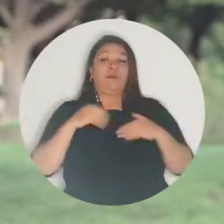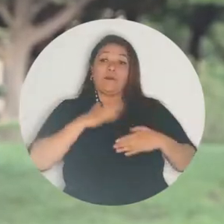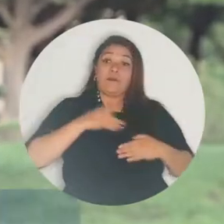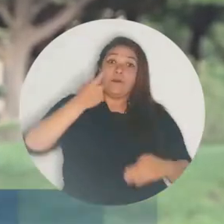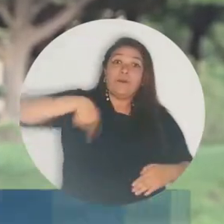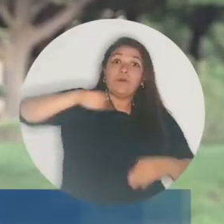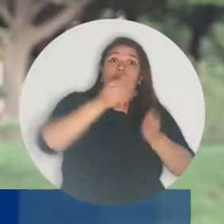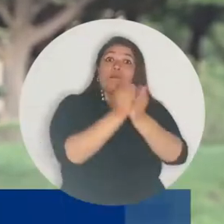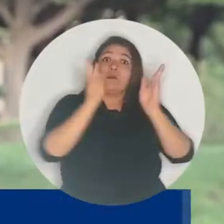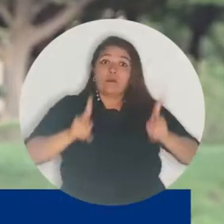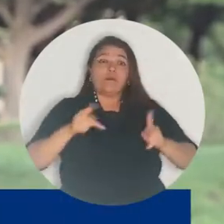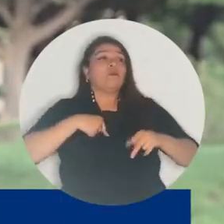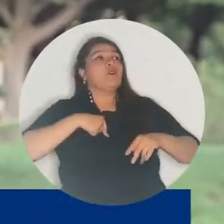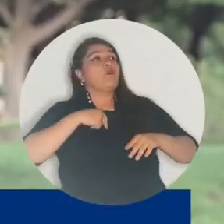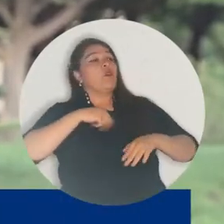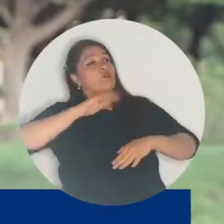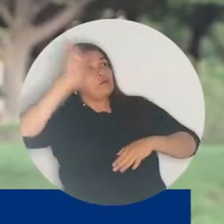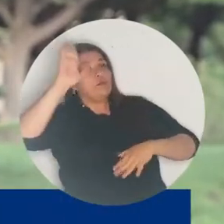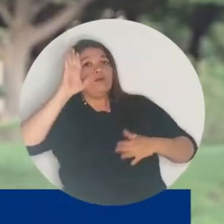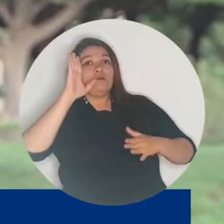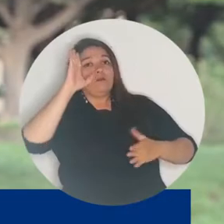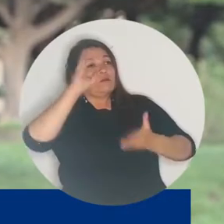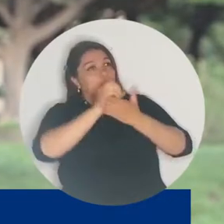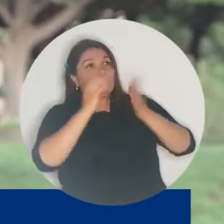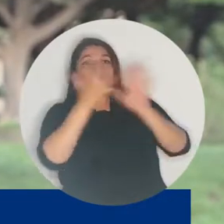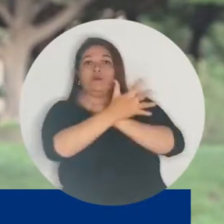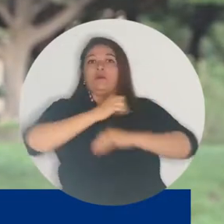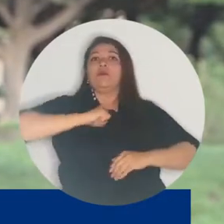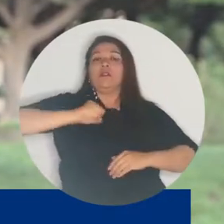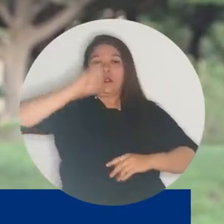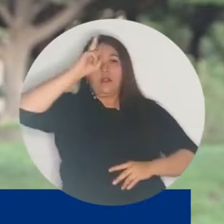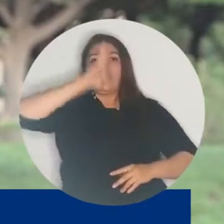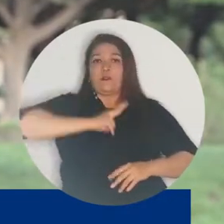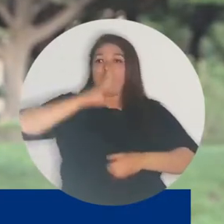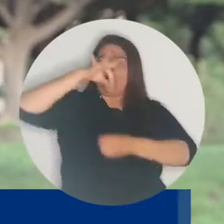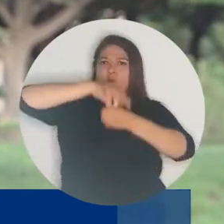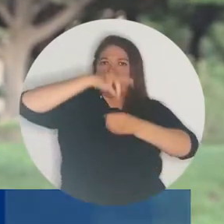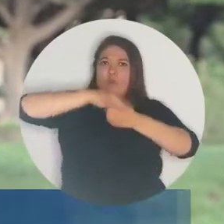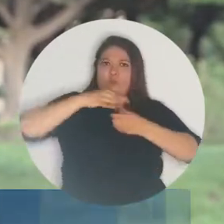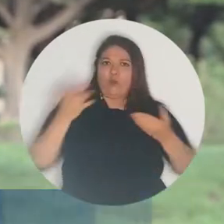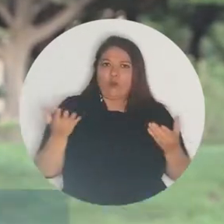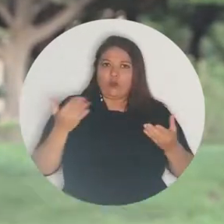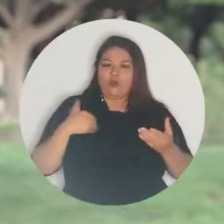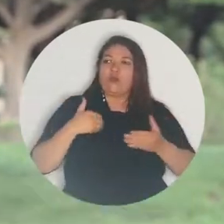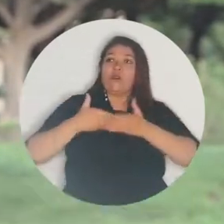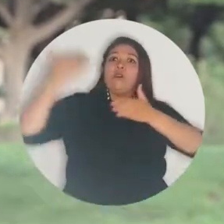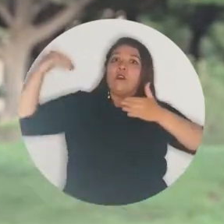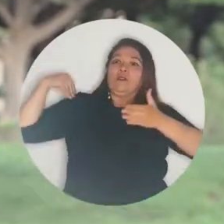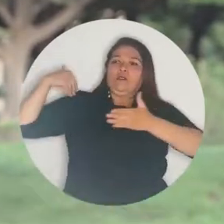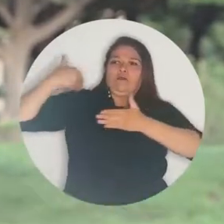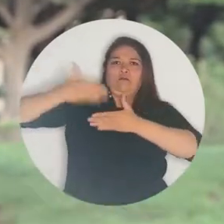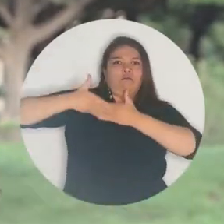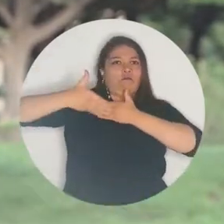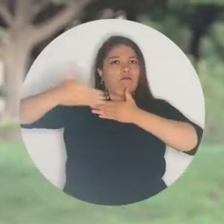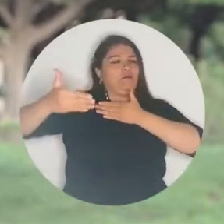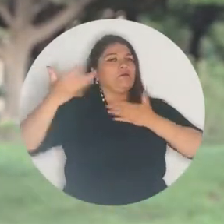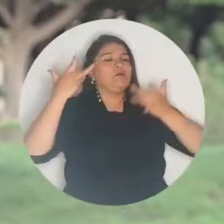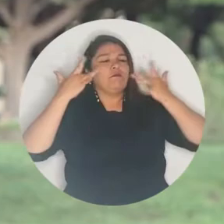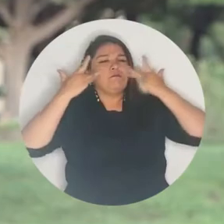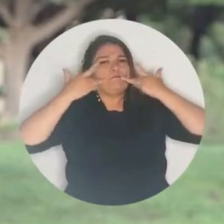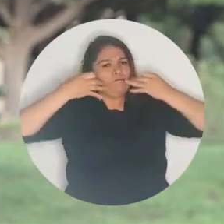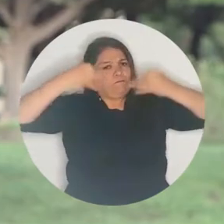a que alcen su voz y hagan valer el respeto a su voto, que se ha realizado y siempre se va a realizar con total